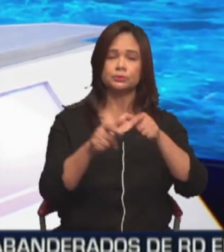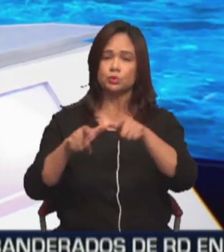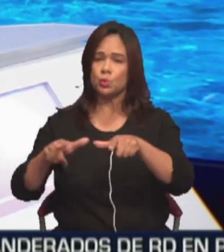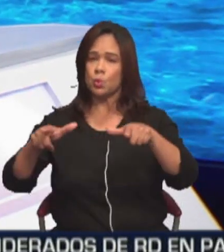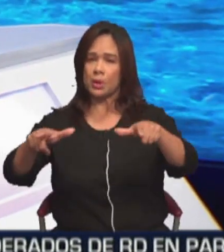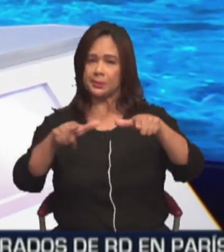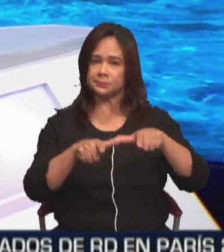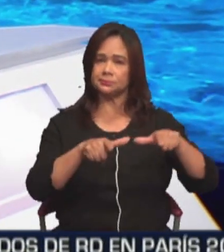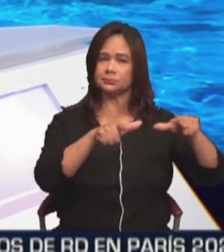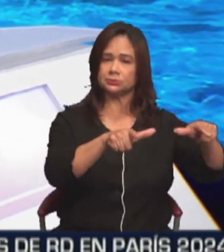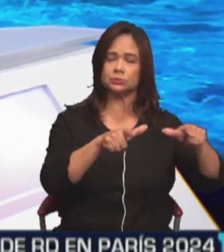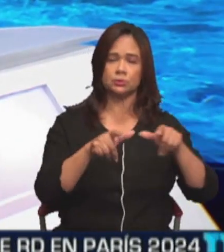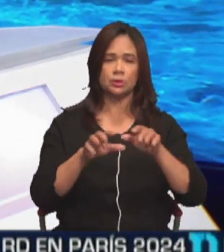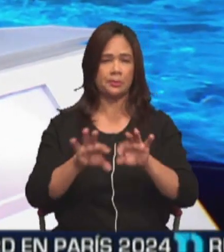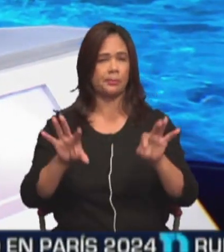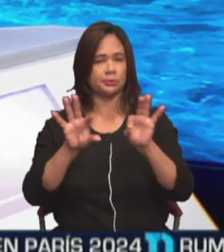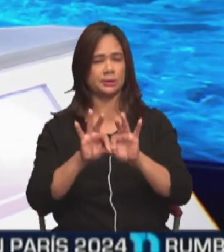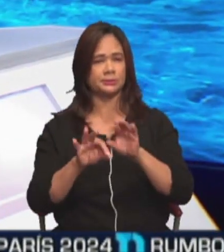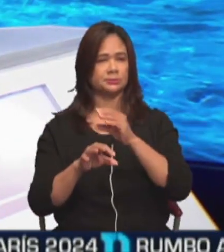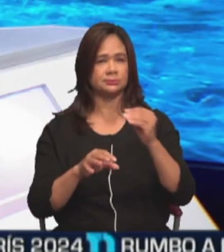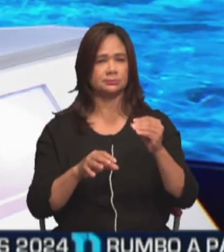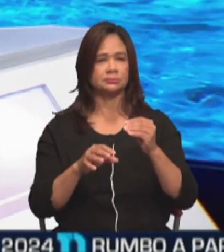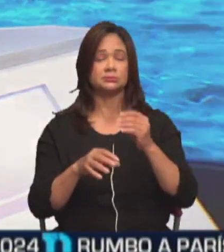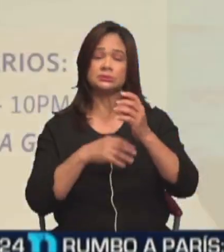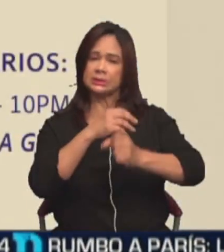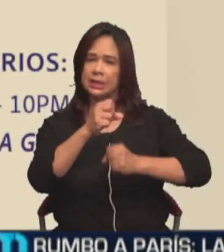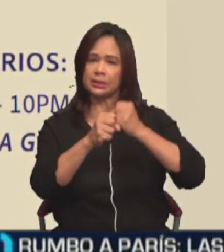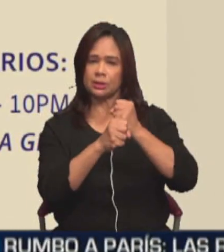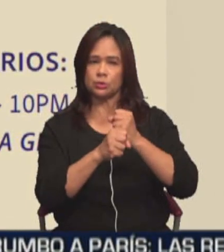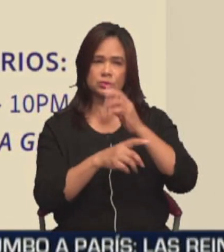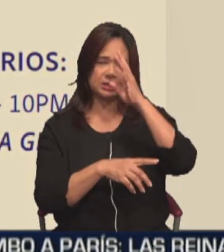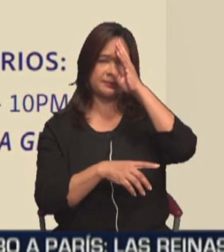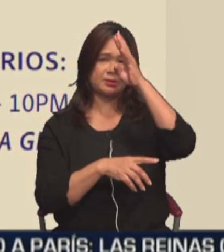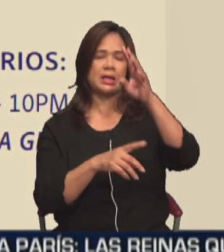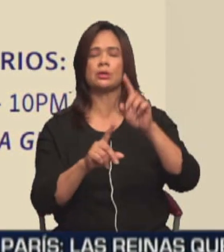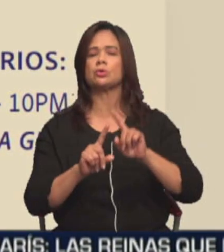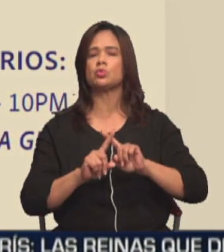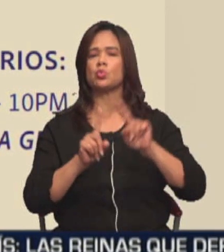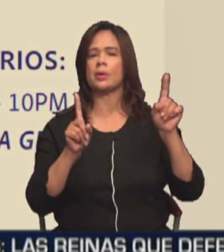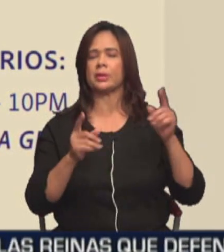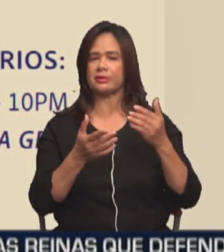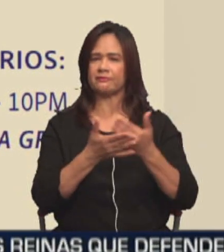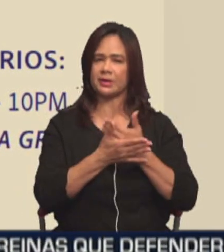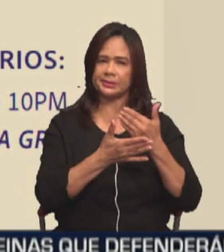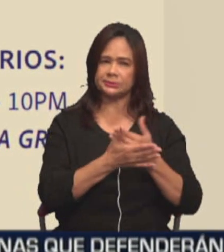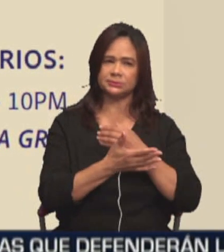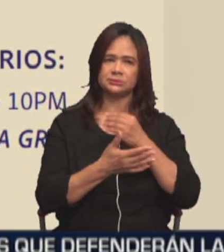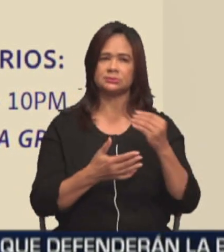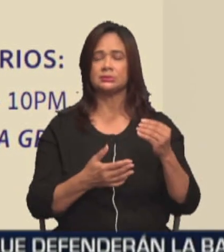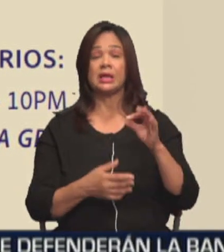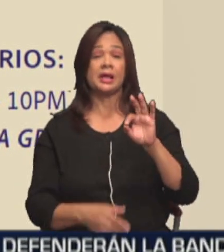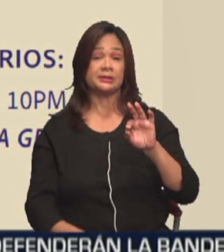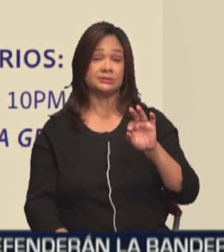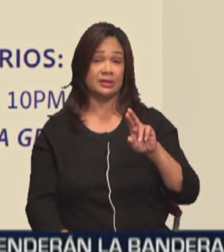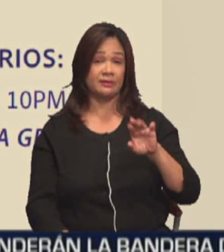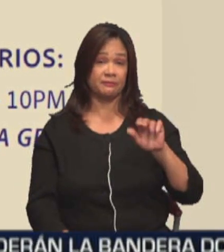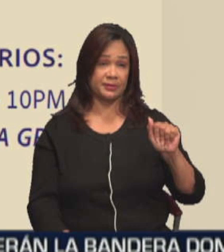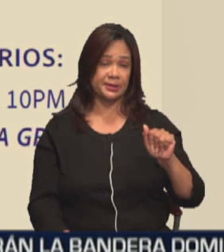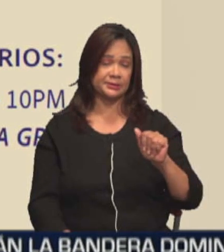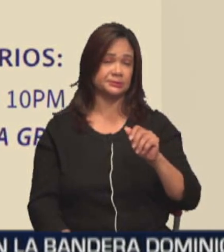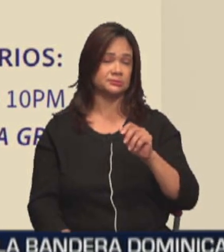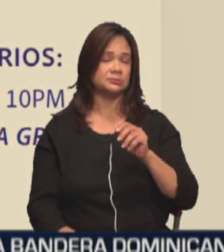papel. Cada año hay que ser creativo. Creativo desde el punto de vista de que la feria también deje algo.